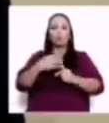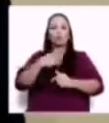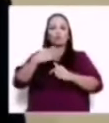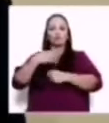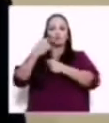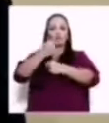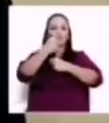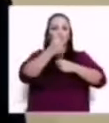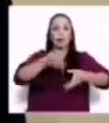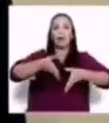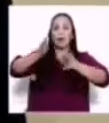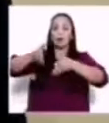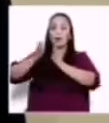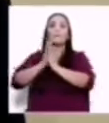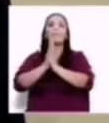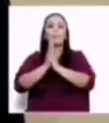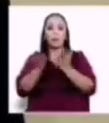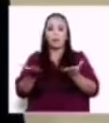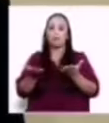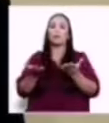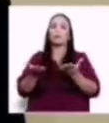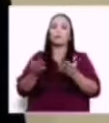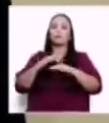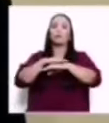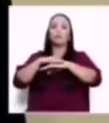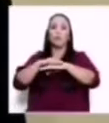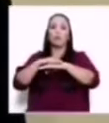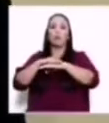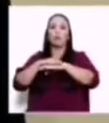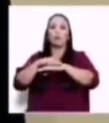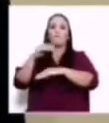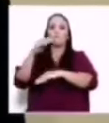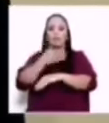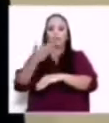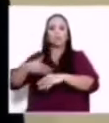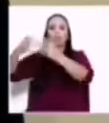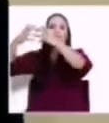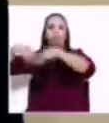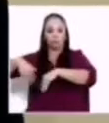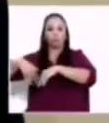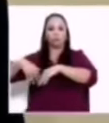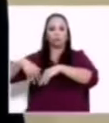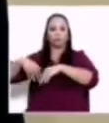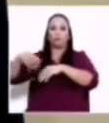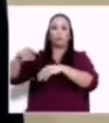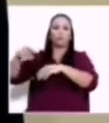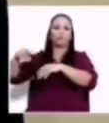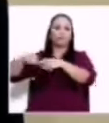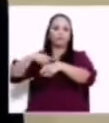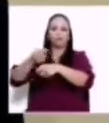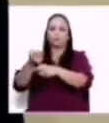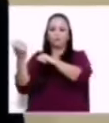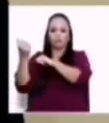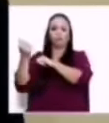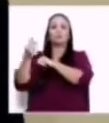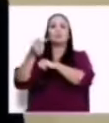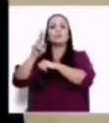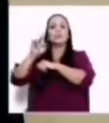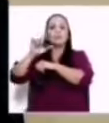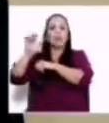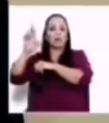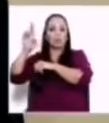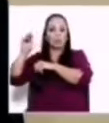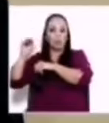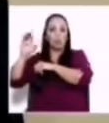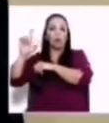tiraron a la calle a pedir la caída del presidente Guillermo Lazo, contrario a resultados electorales